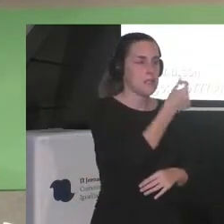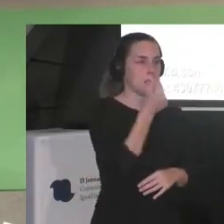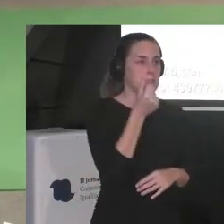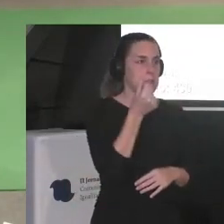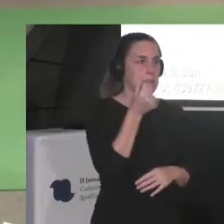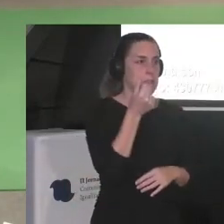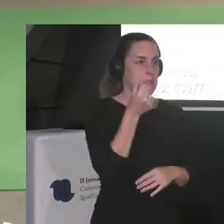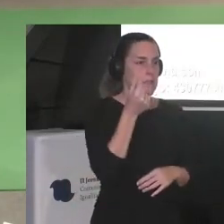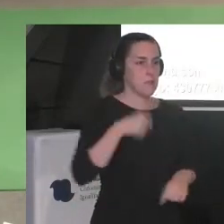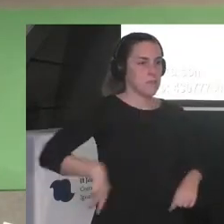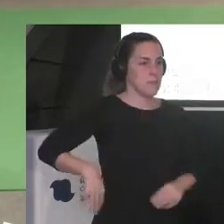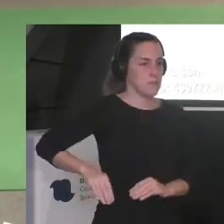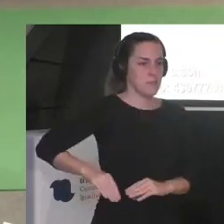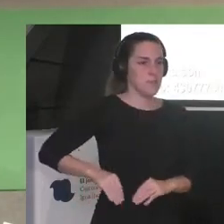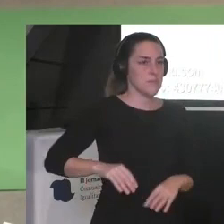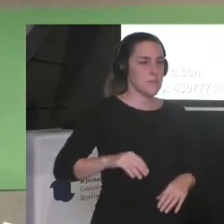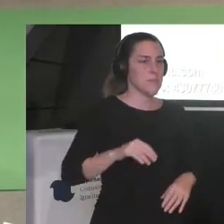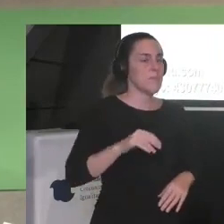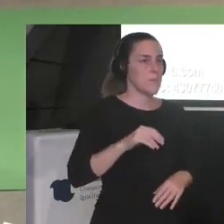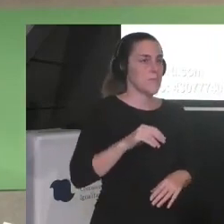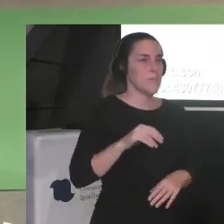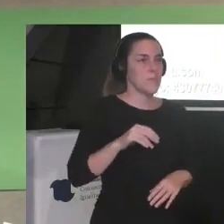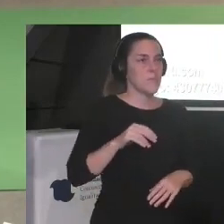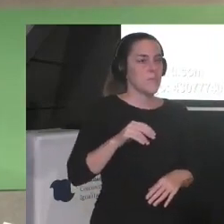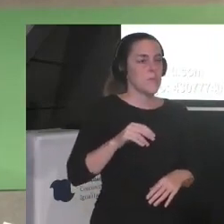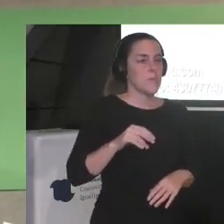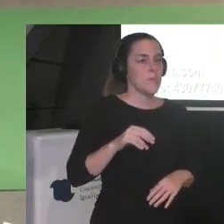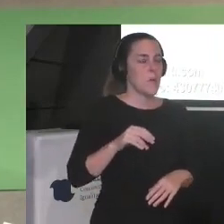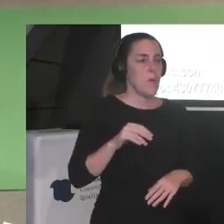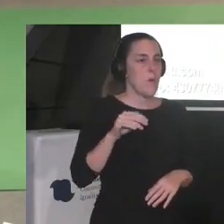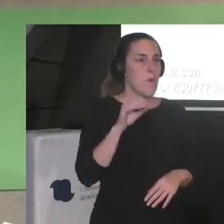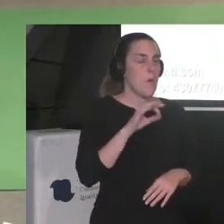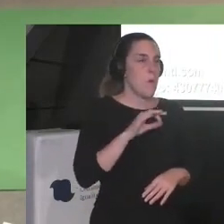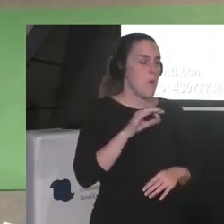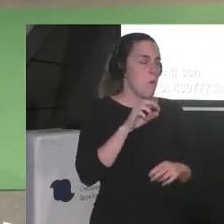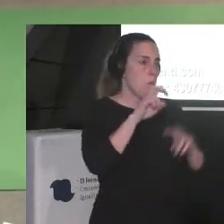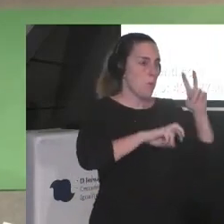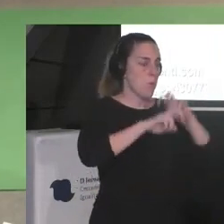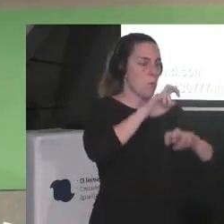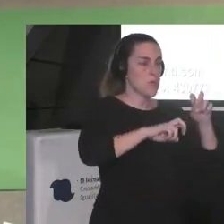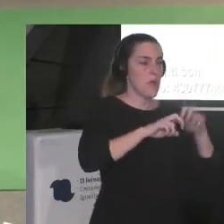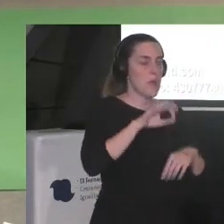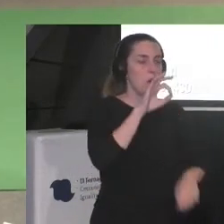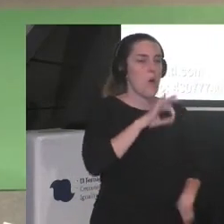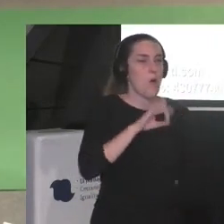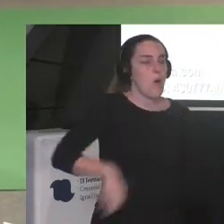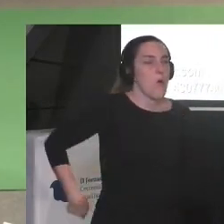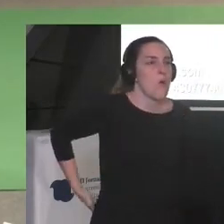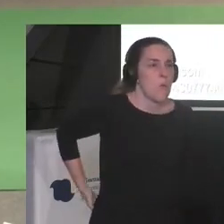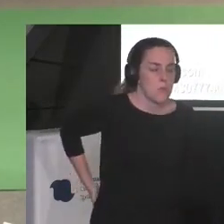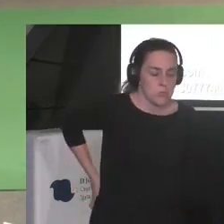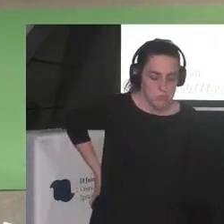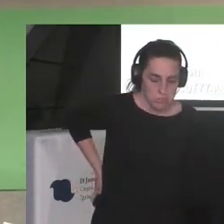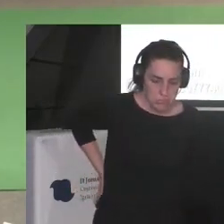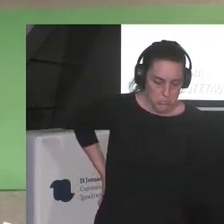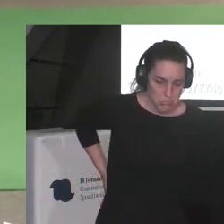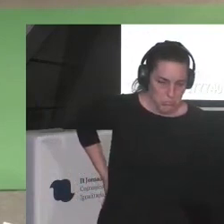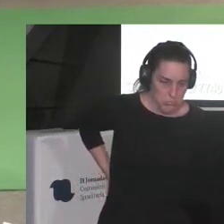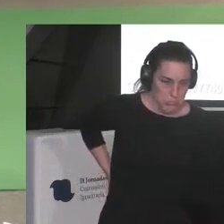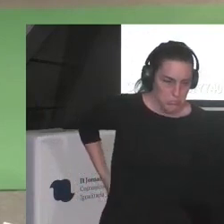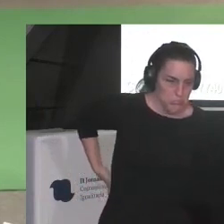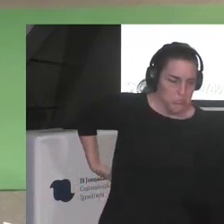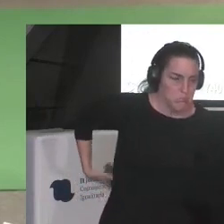un roberts una gente así o pues juntarse entre gente que empieza